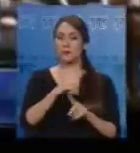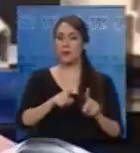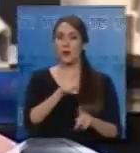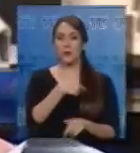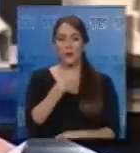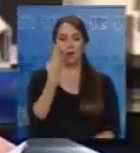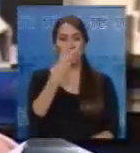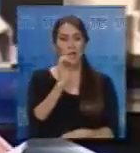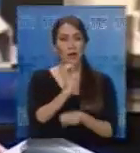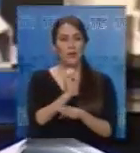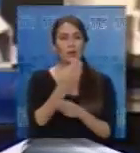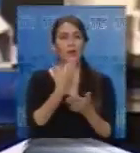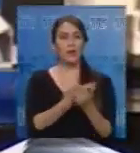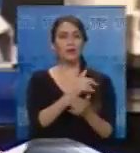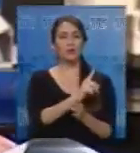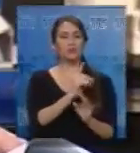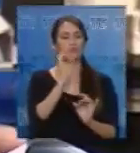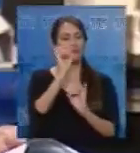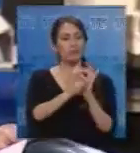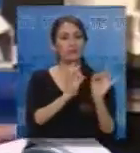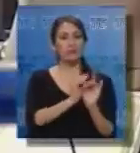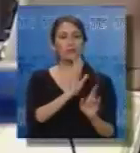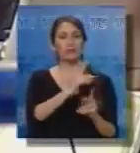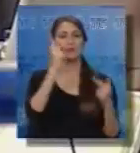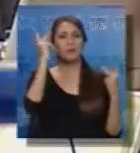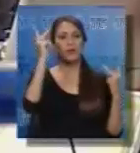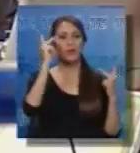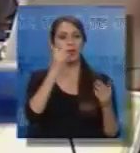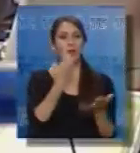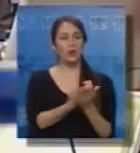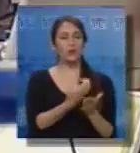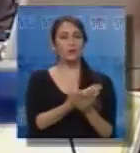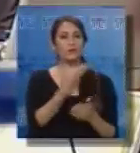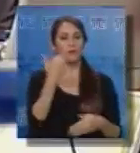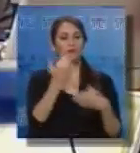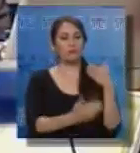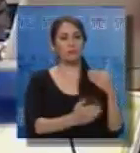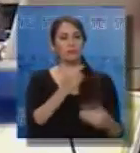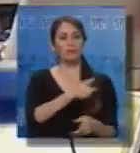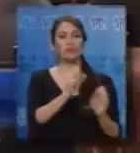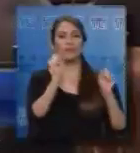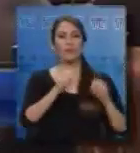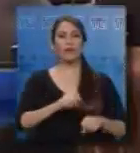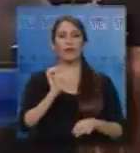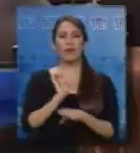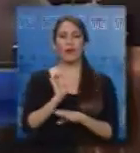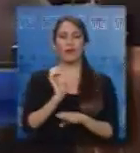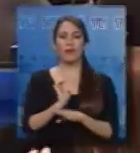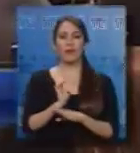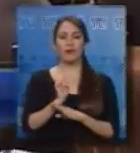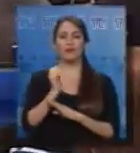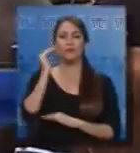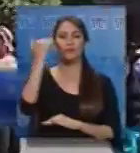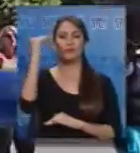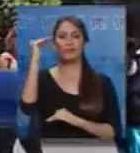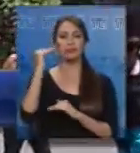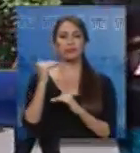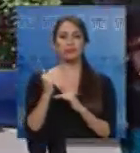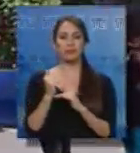ella, esto se debe a las acertadas políticas económicas que en los últimos años han permitido al Ecuador reducir